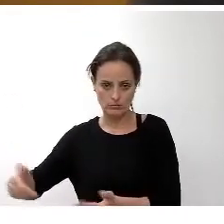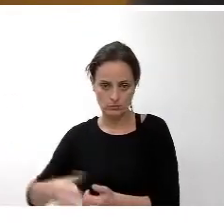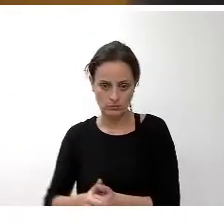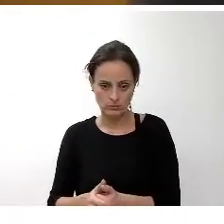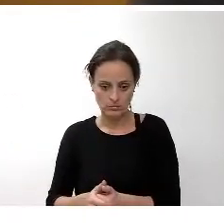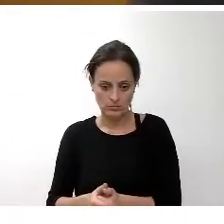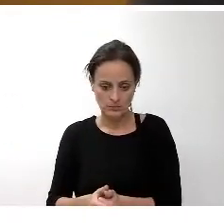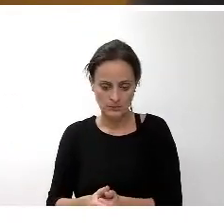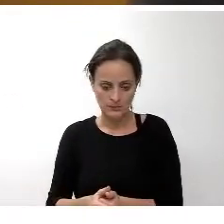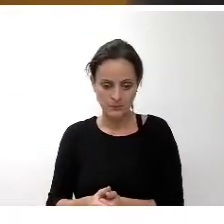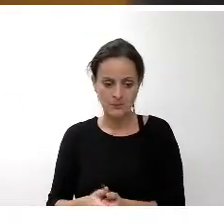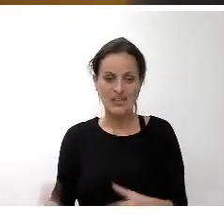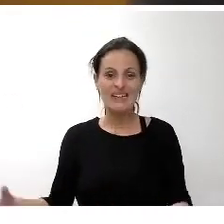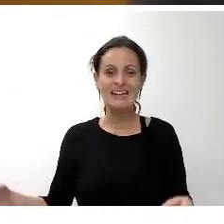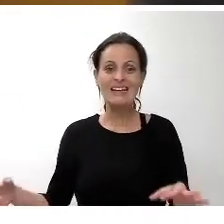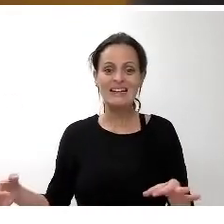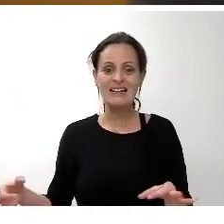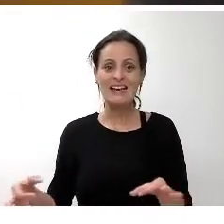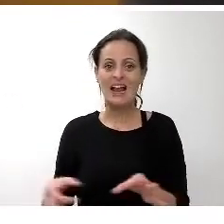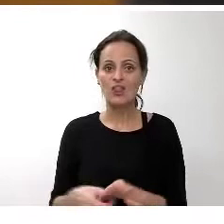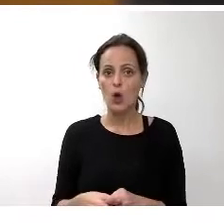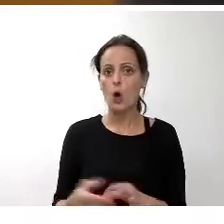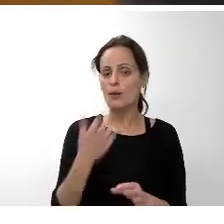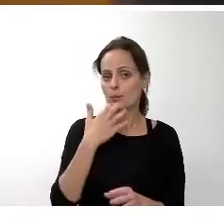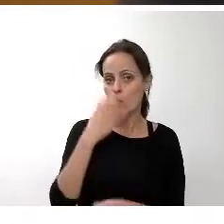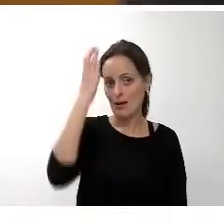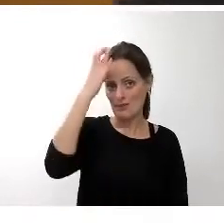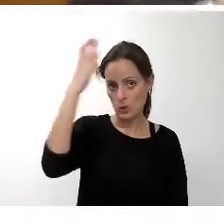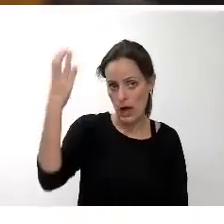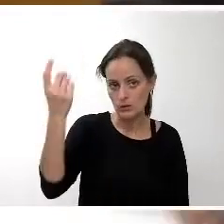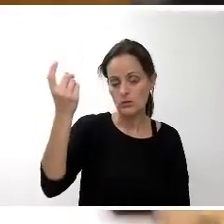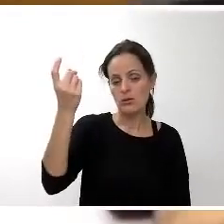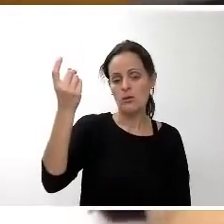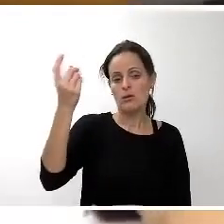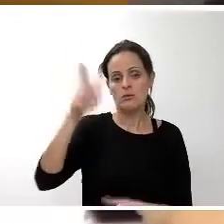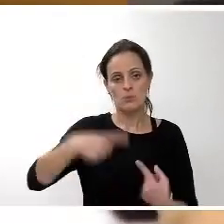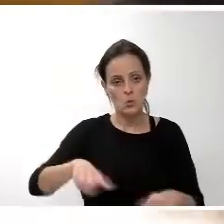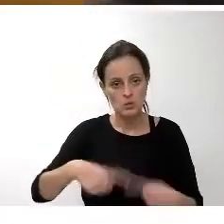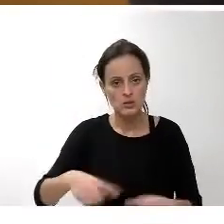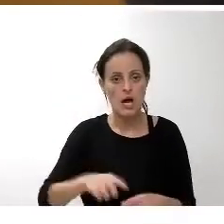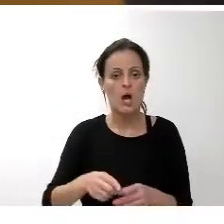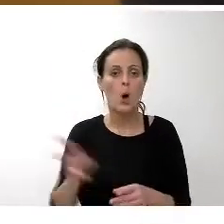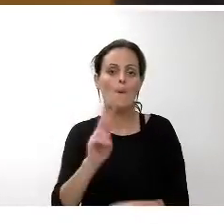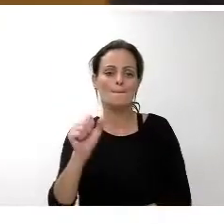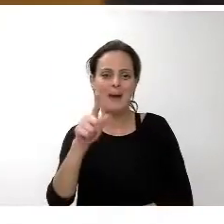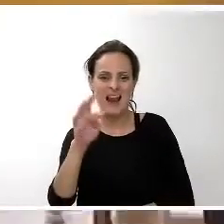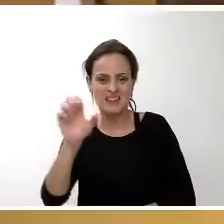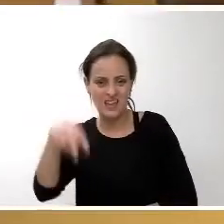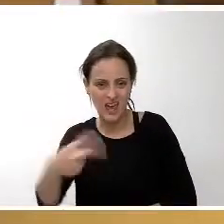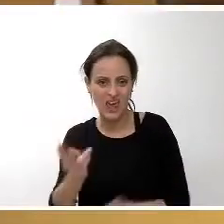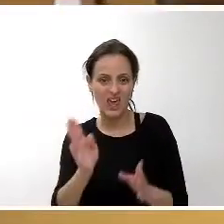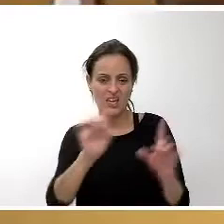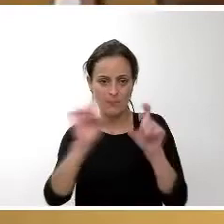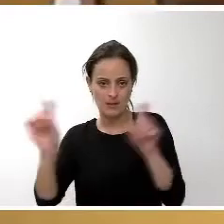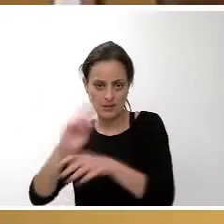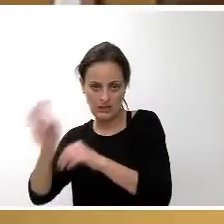manifesté el patro atención de música abaltea en gesto y consejo insular de agua muchas gracias muchas gracias señor